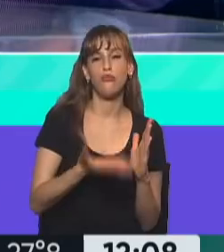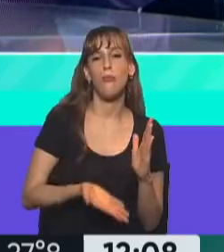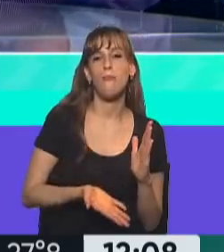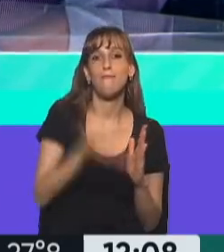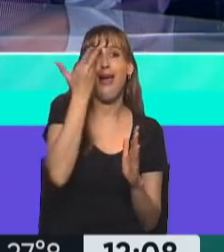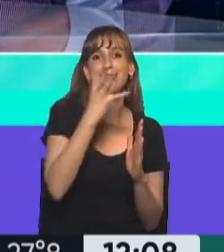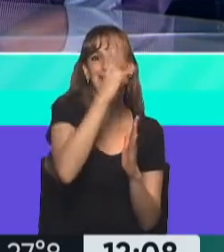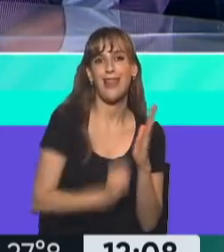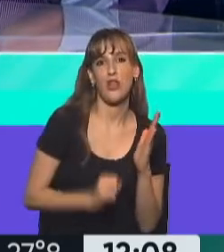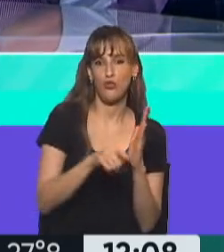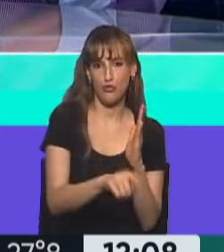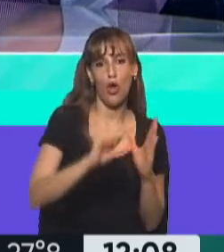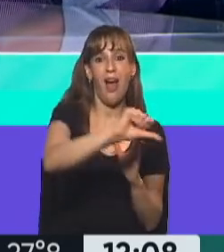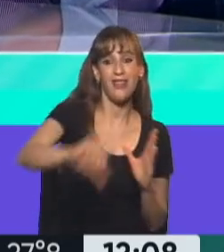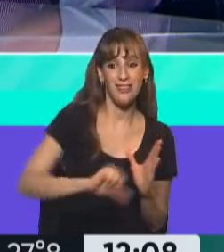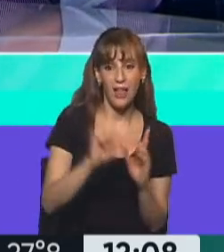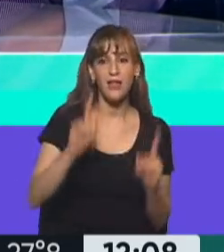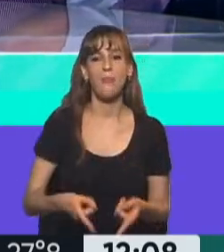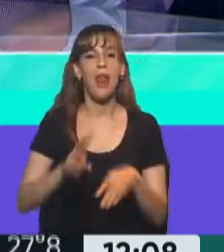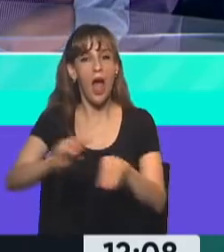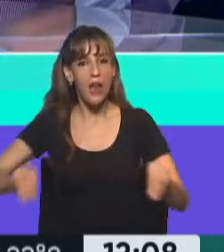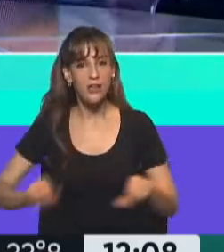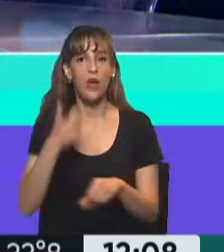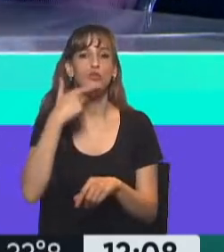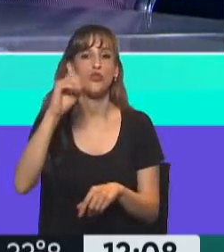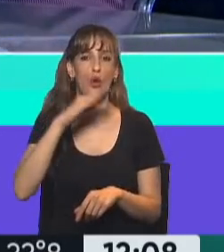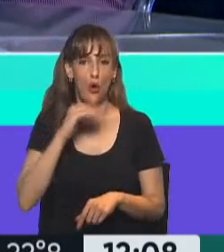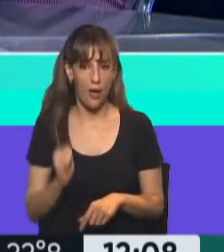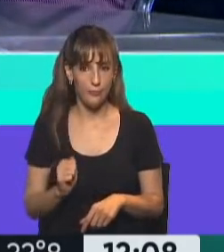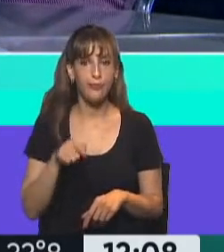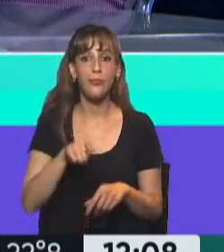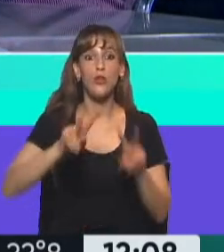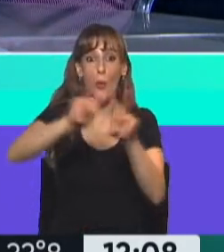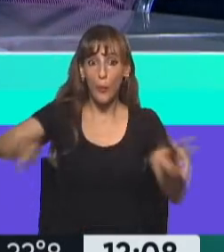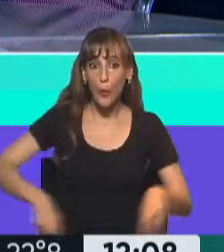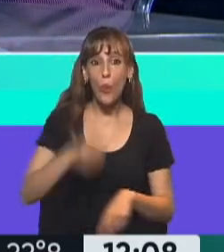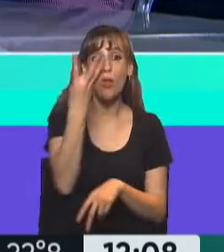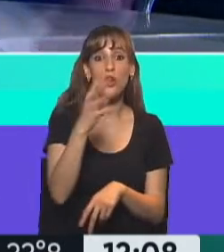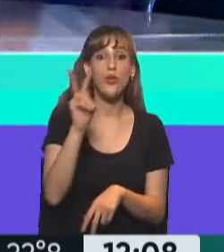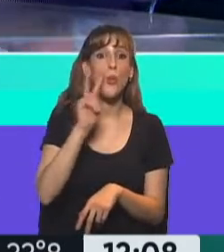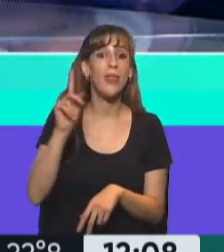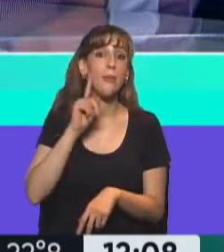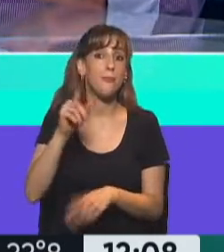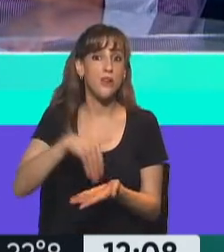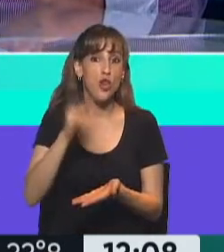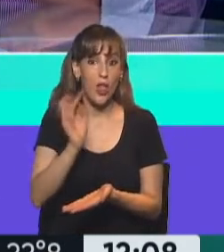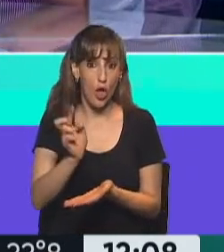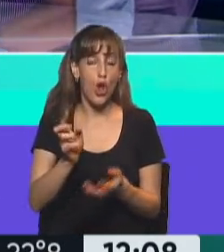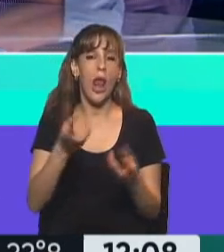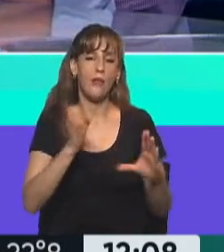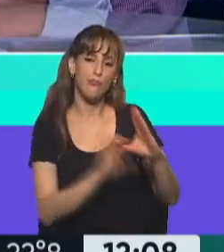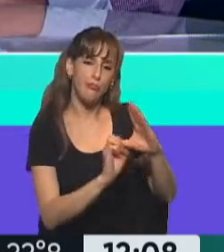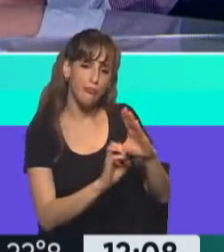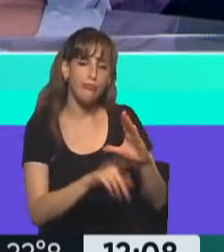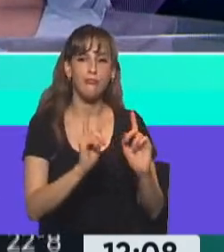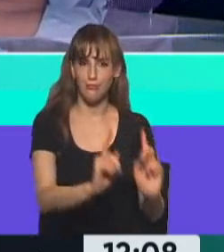soja. Ahí recaudaría 400 millones de dólares aproximadamente que serían transferidos al fideicomiso de trigo. Y tiene otra alternativa que le